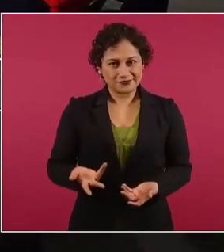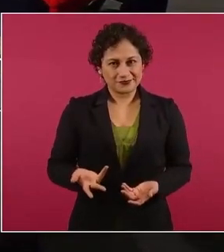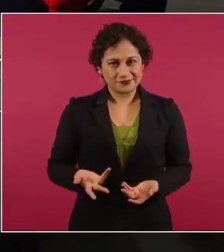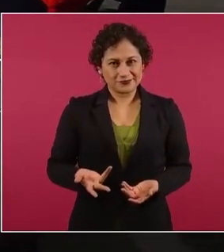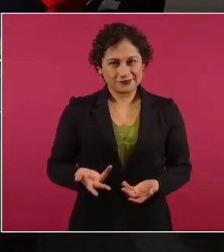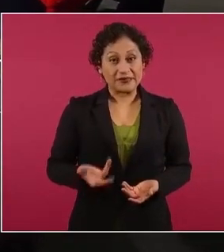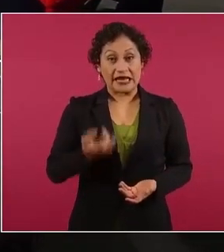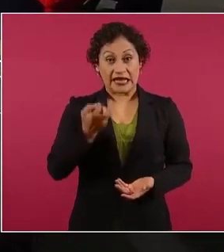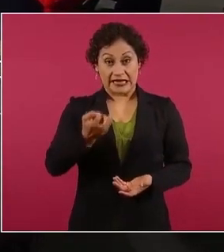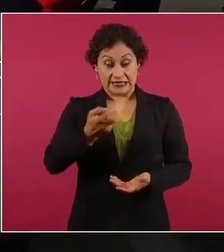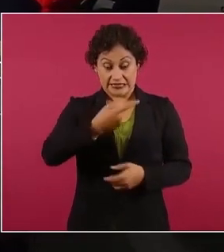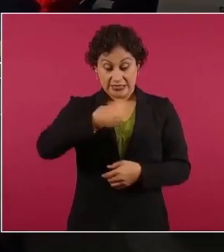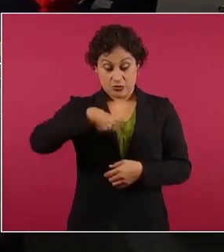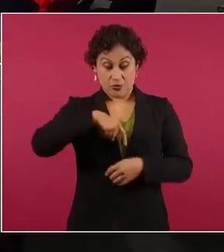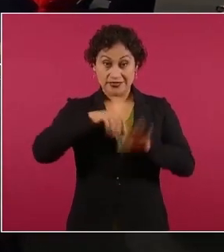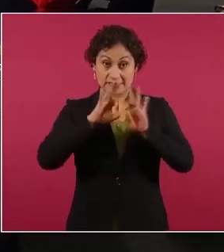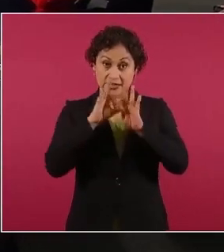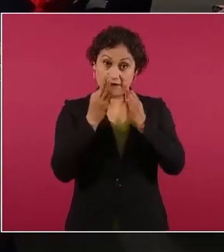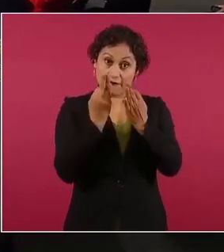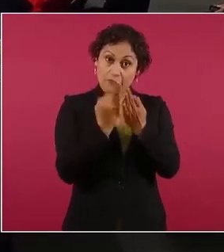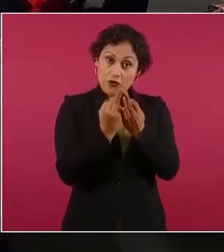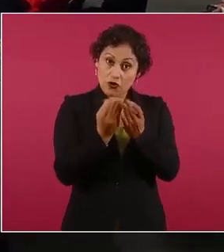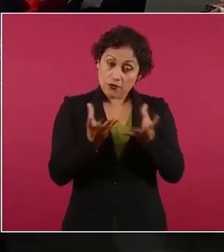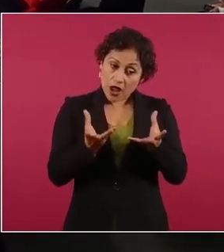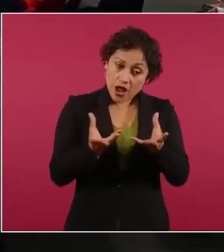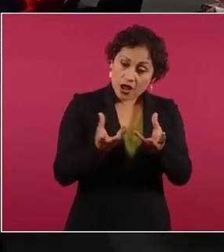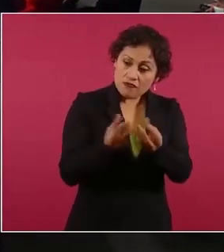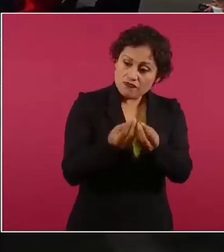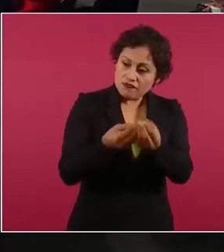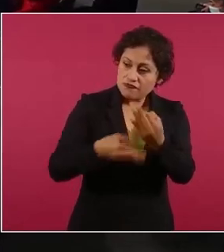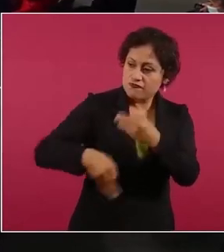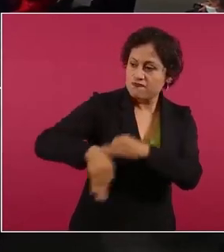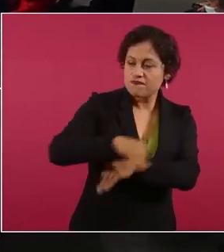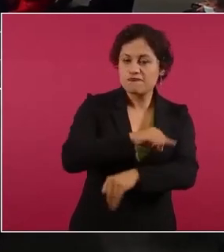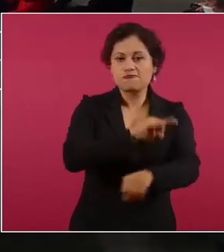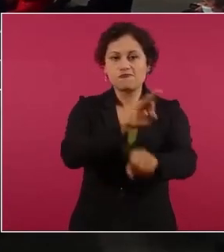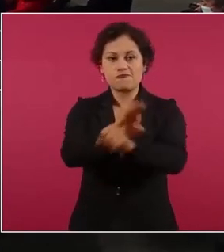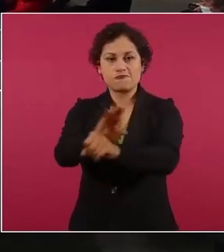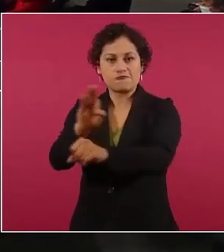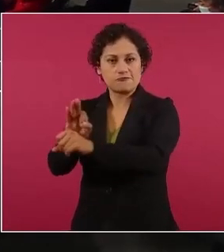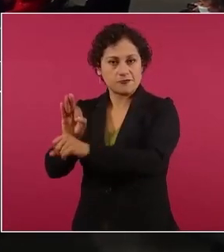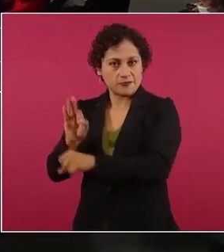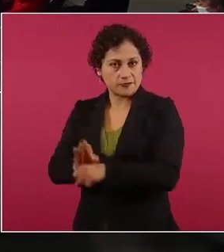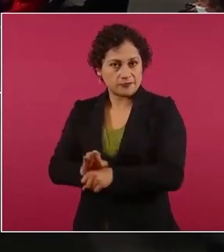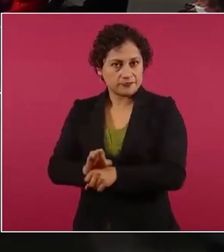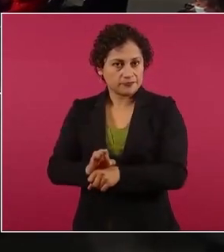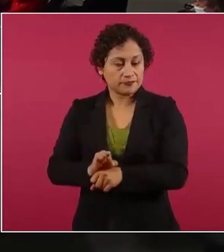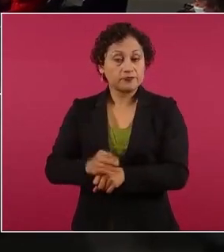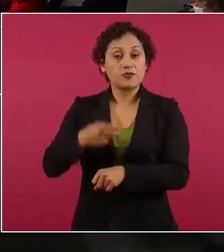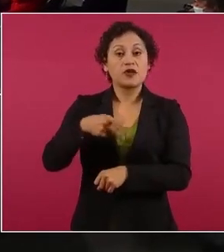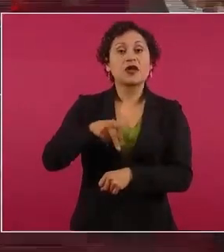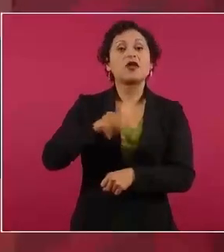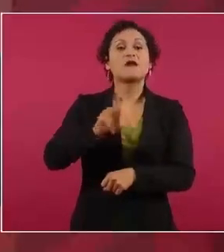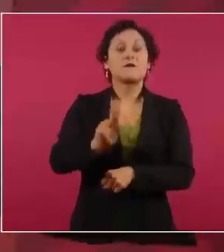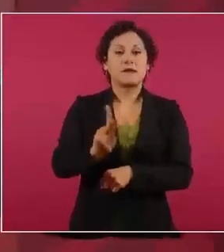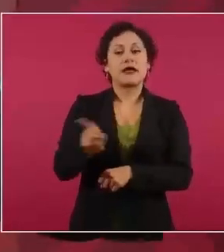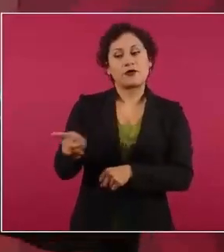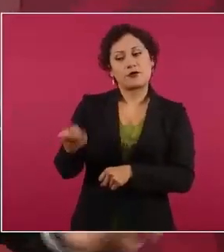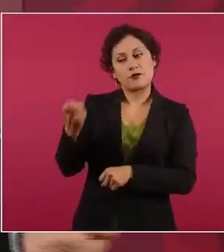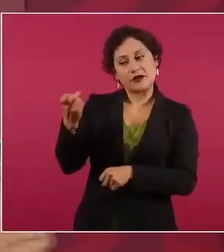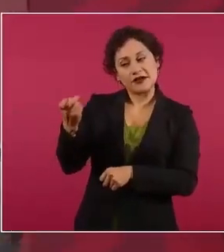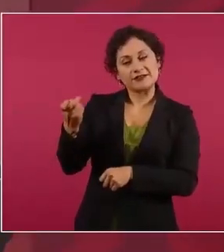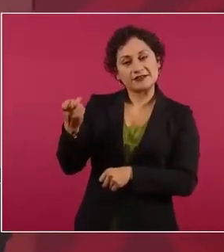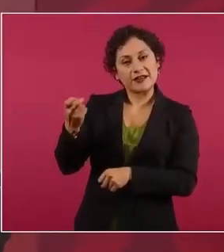estrategia eso es lo fundamental pero también nos sirve esto porque ya nos encontramos